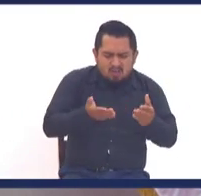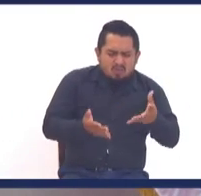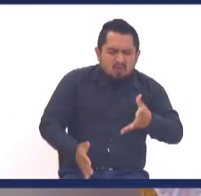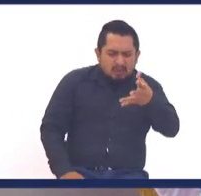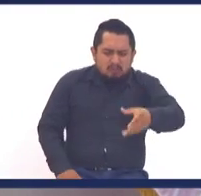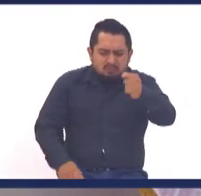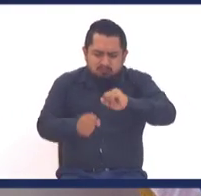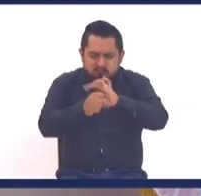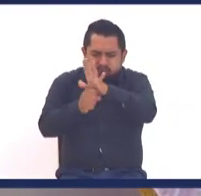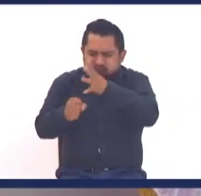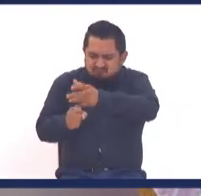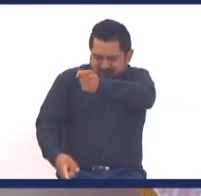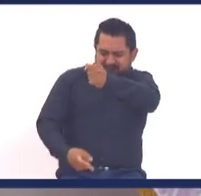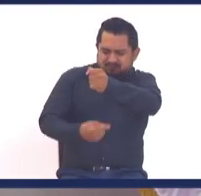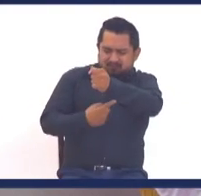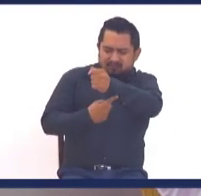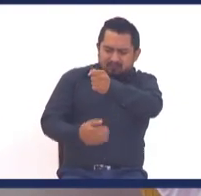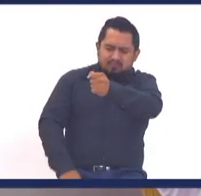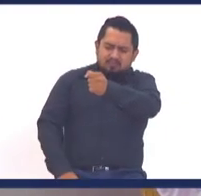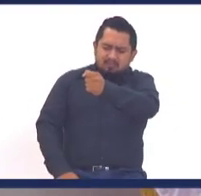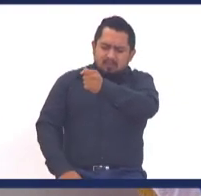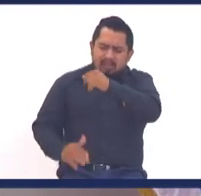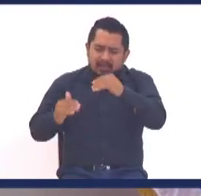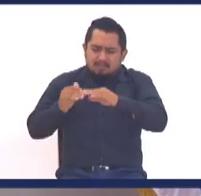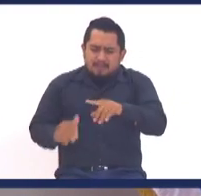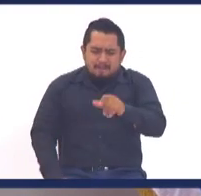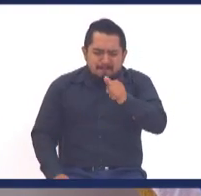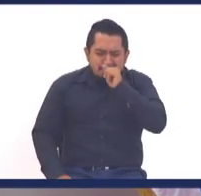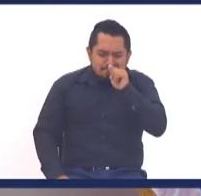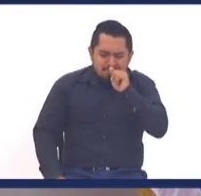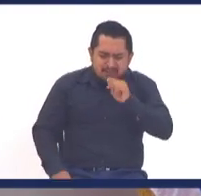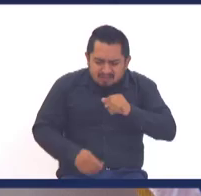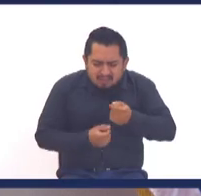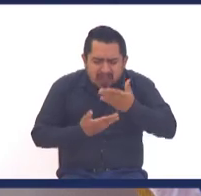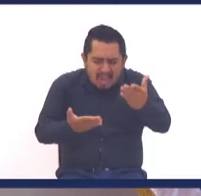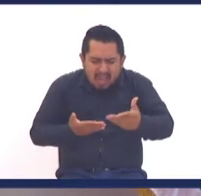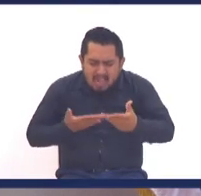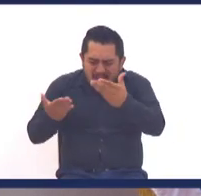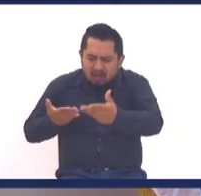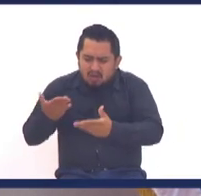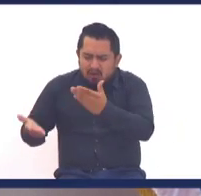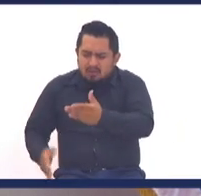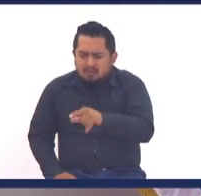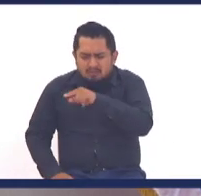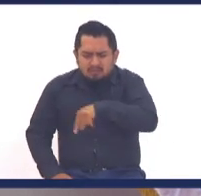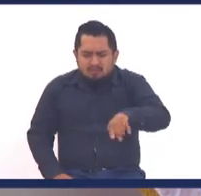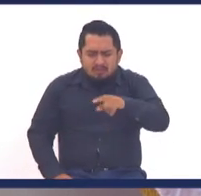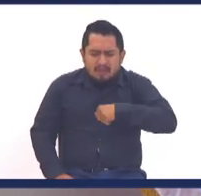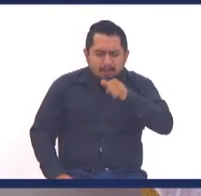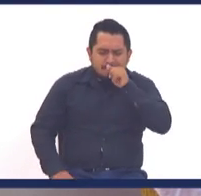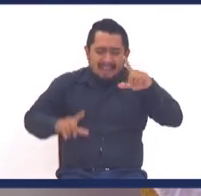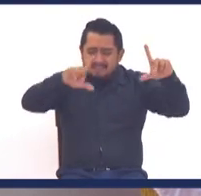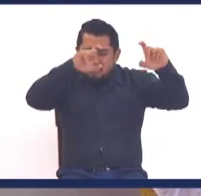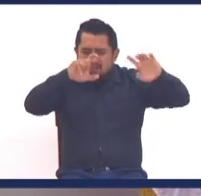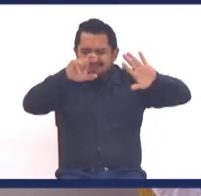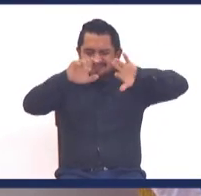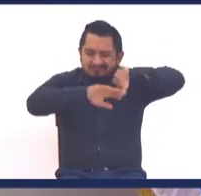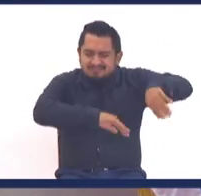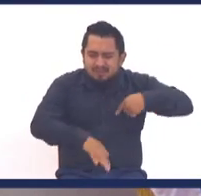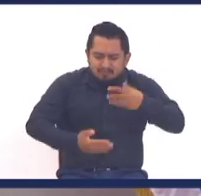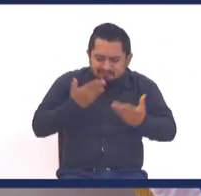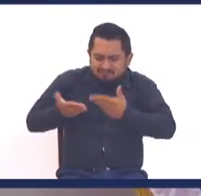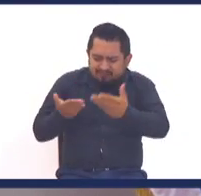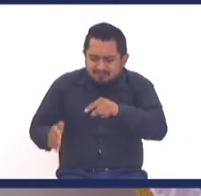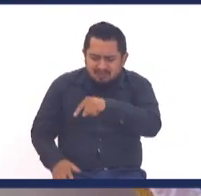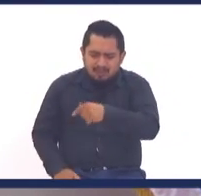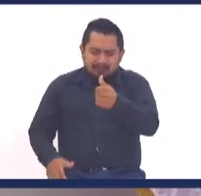contención del COVID-19. Gracias a los héroes anónimos, a los que donan y no dicen, a los que ayudan y no piden la foto. Gracias por